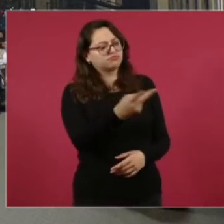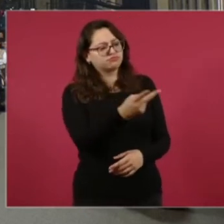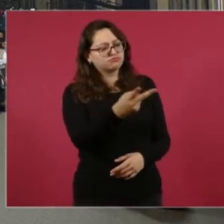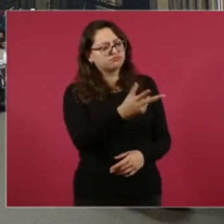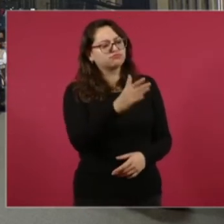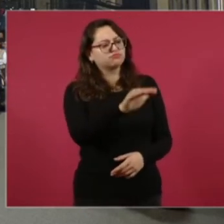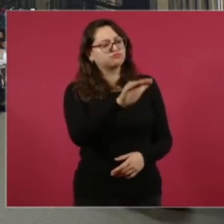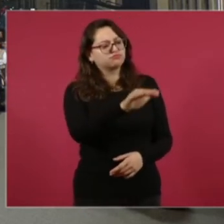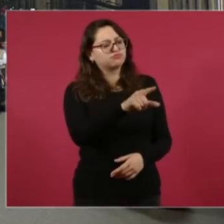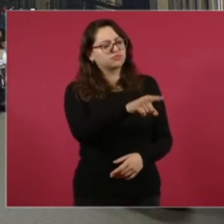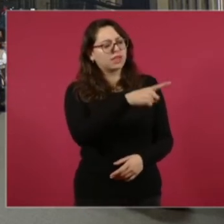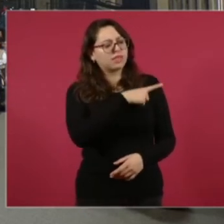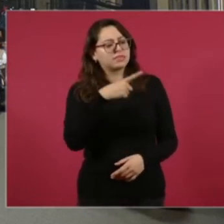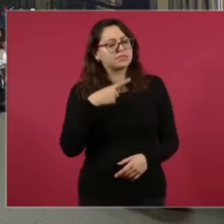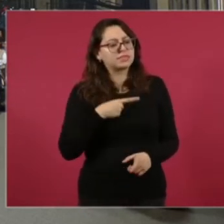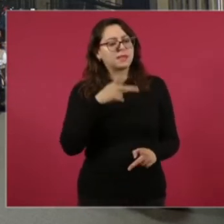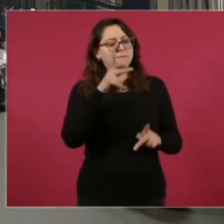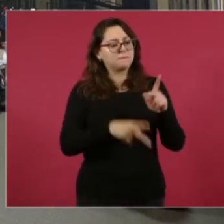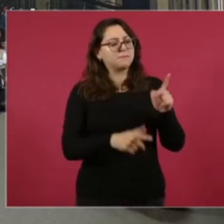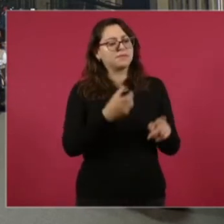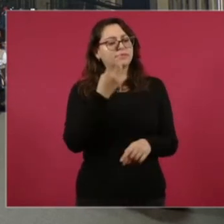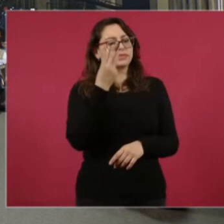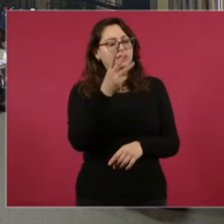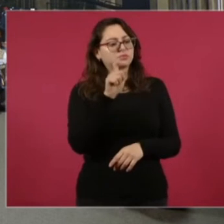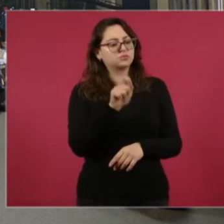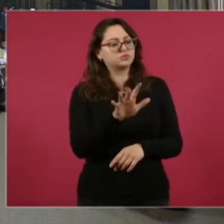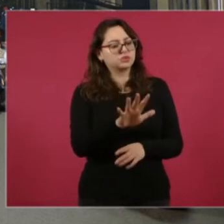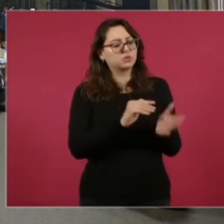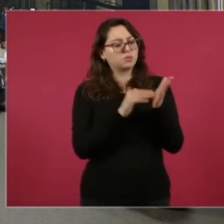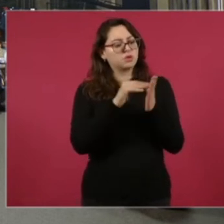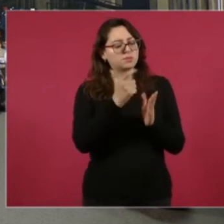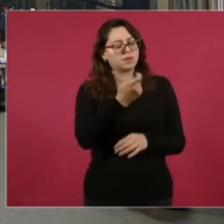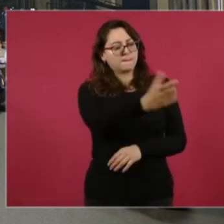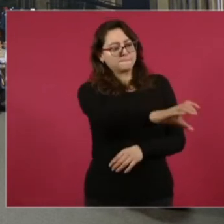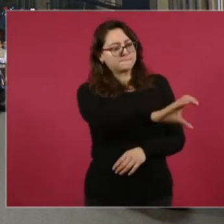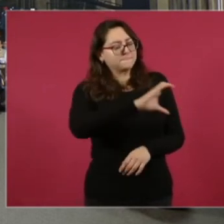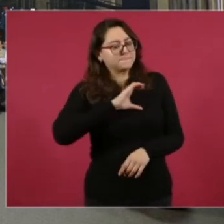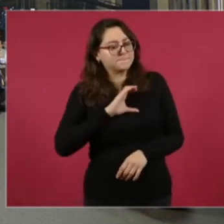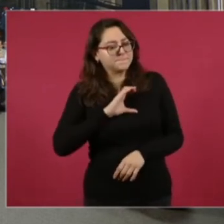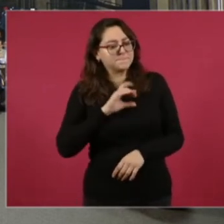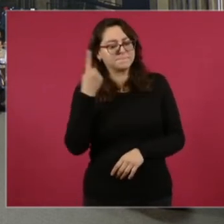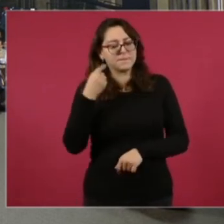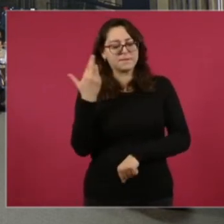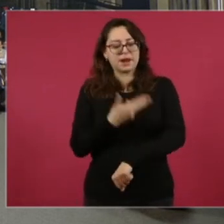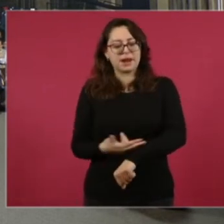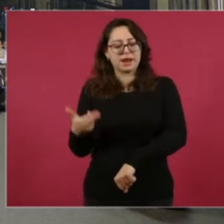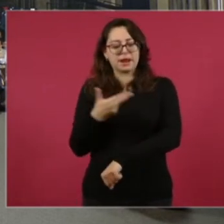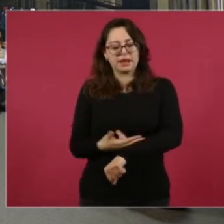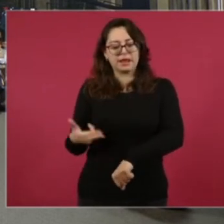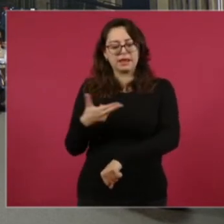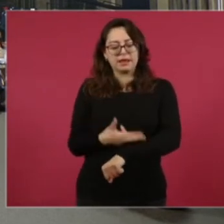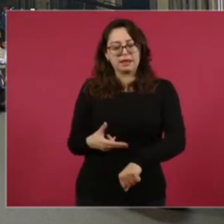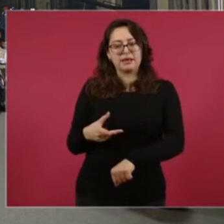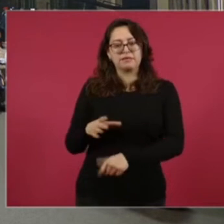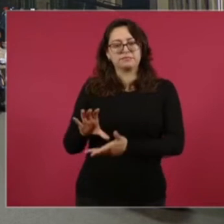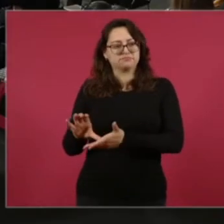un pago por adelantado de 3 y medio millones de pesos para agilizar el pago pendiente